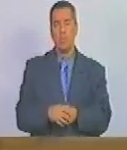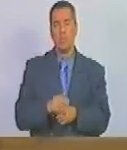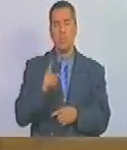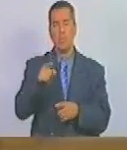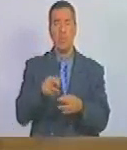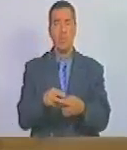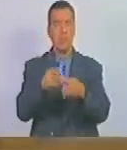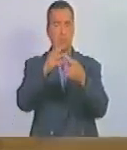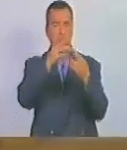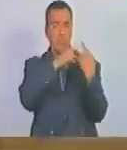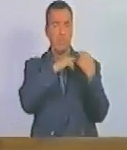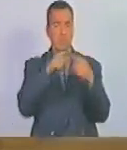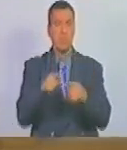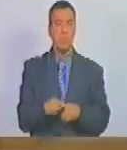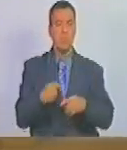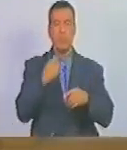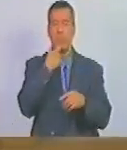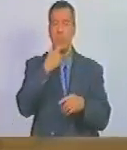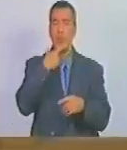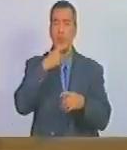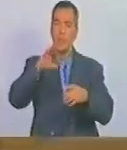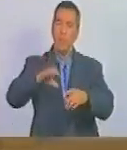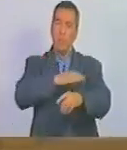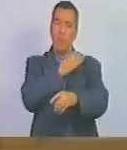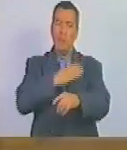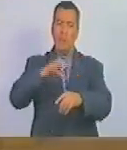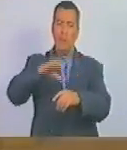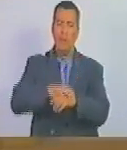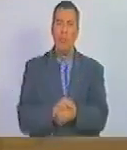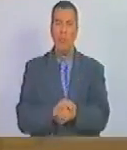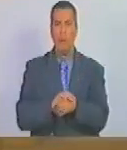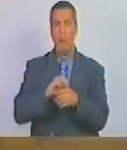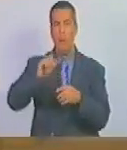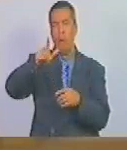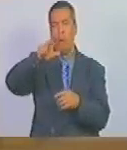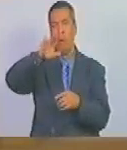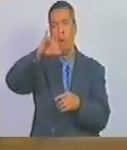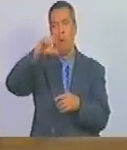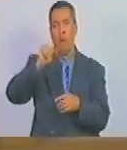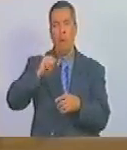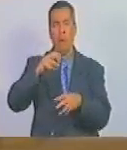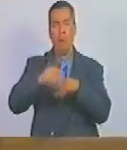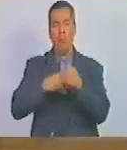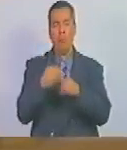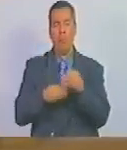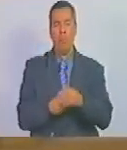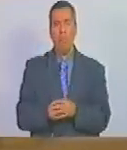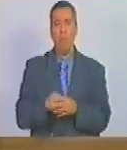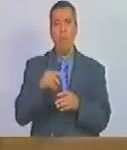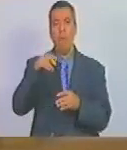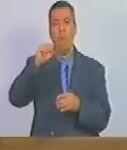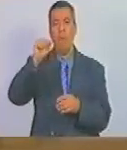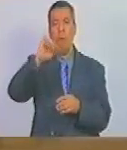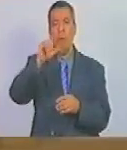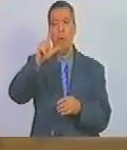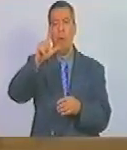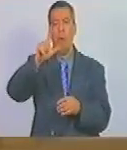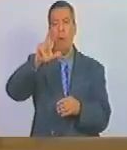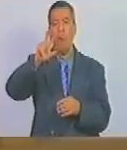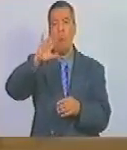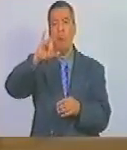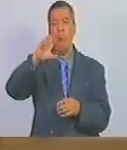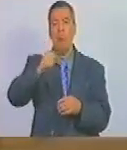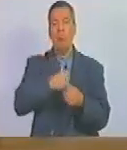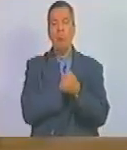asumiendo esa hermosa canción de Luis Eduardo Aote interpretada por Silvio Rodríguez donde interroga